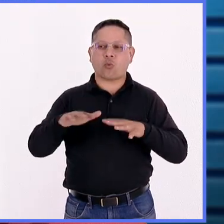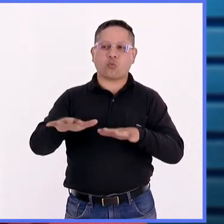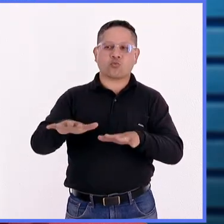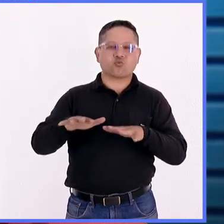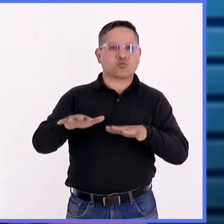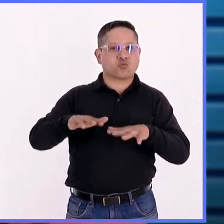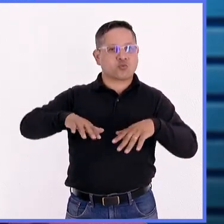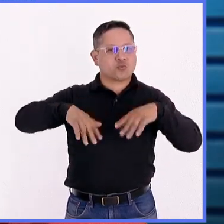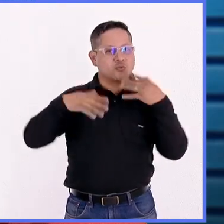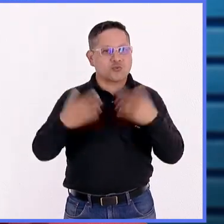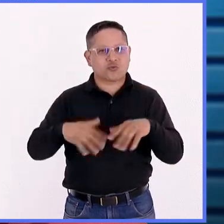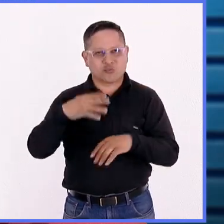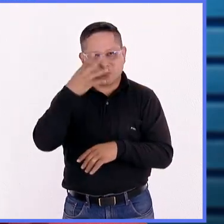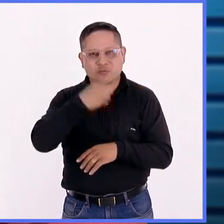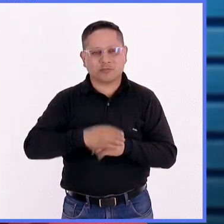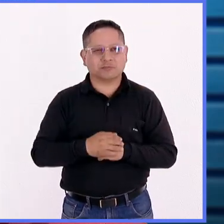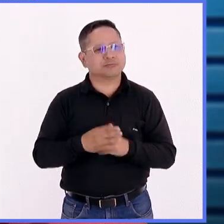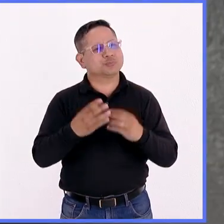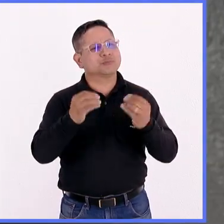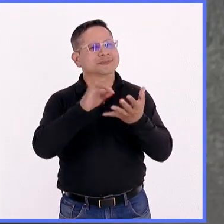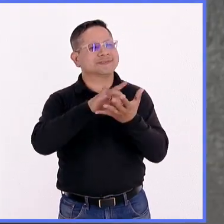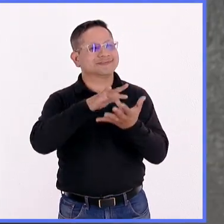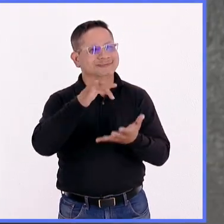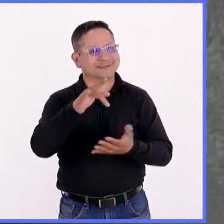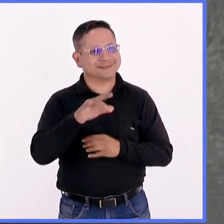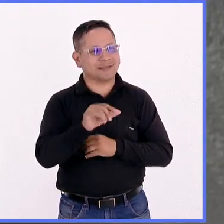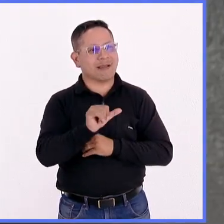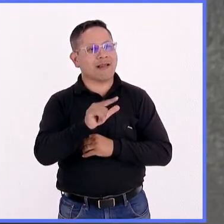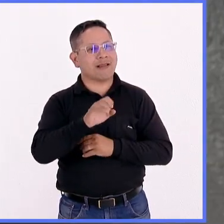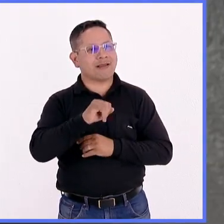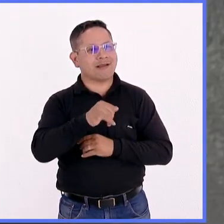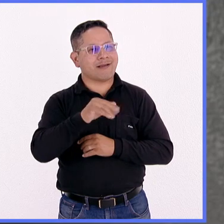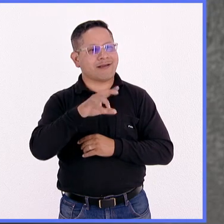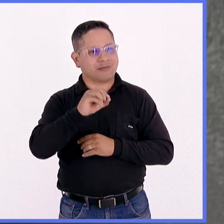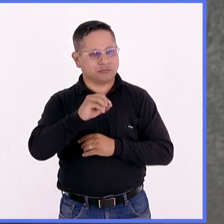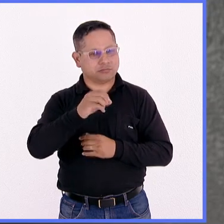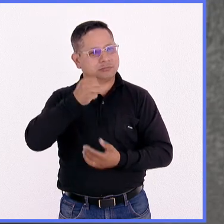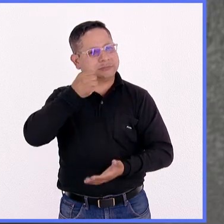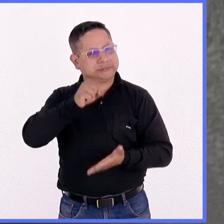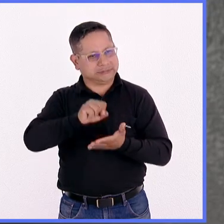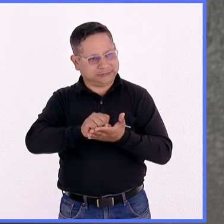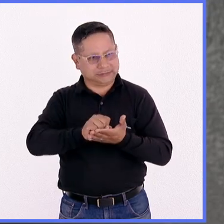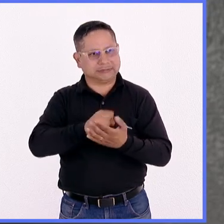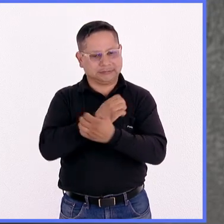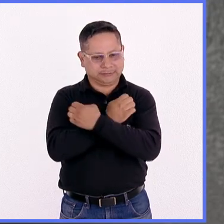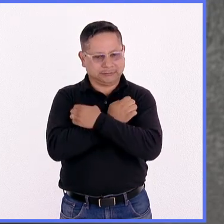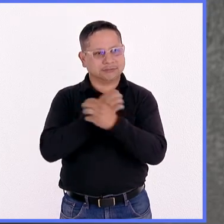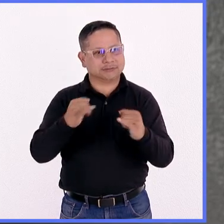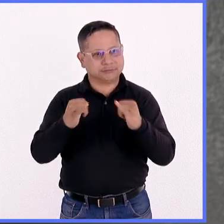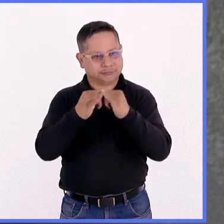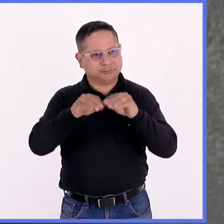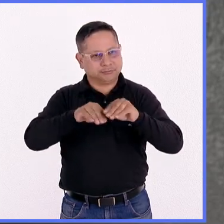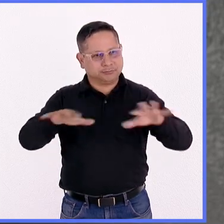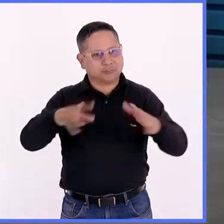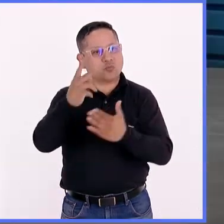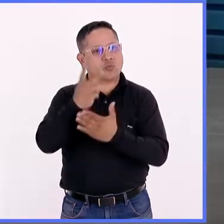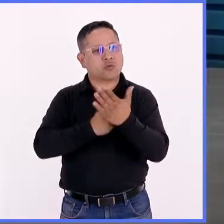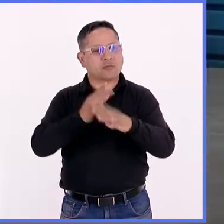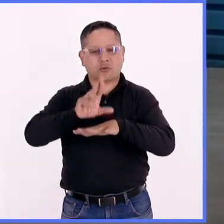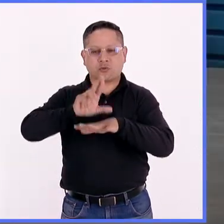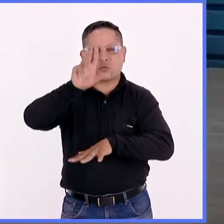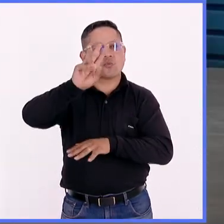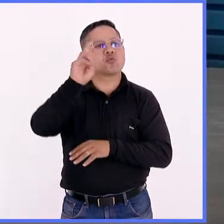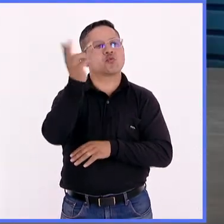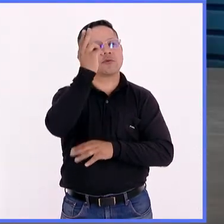experiencia. Muchísimas gracias, doctor Alejandro Fará Simón, secretario de Educación y Divulgación del Programa Espacial